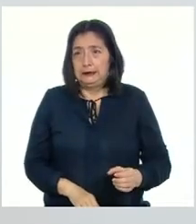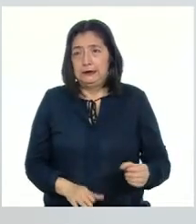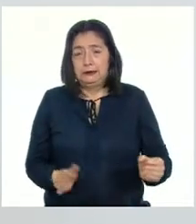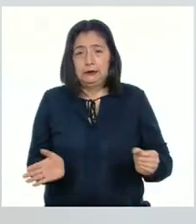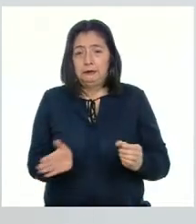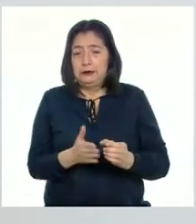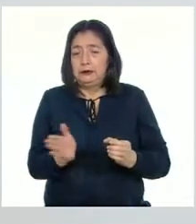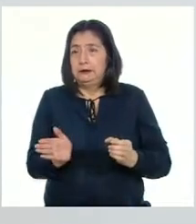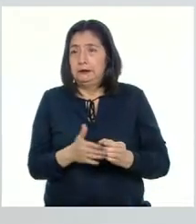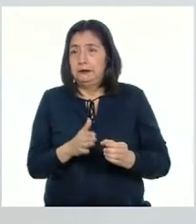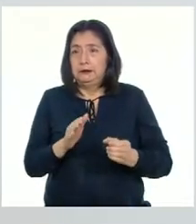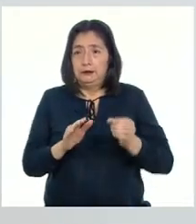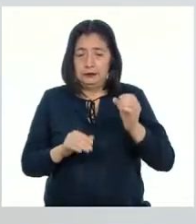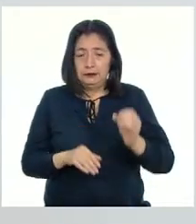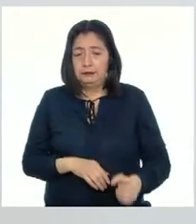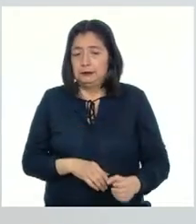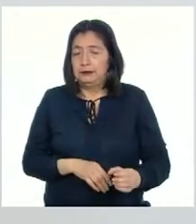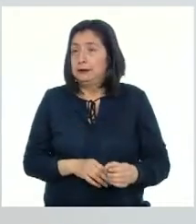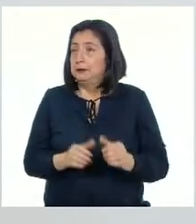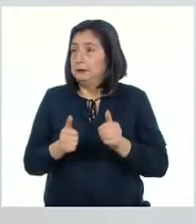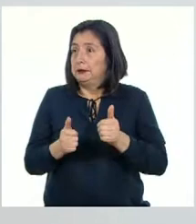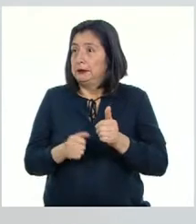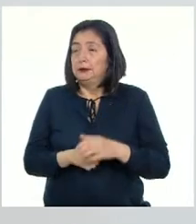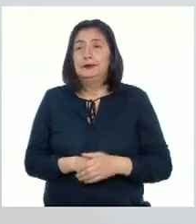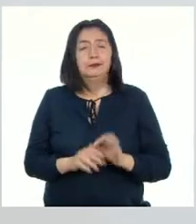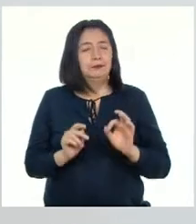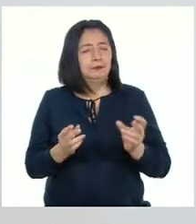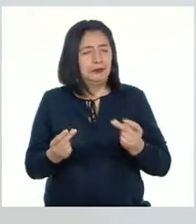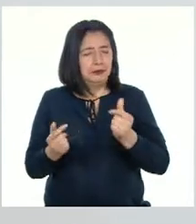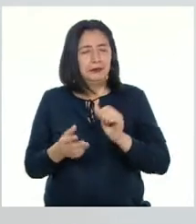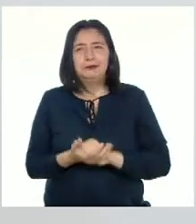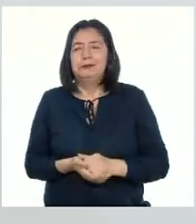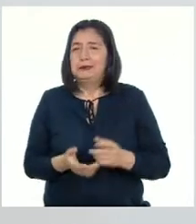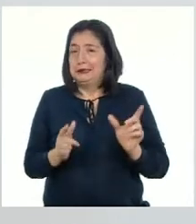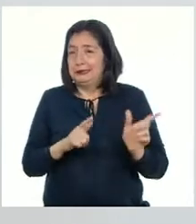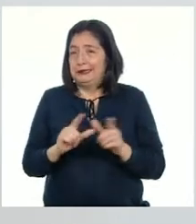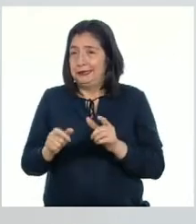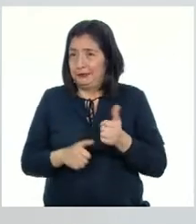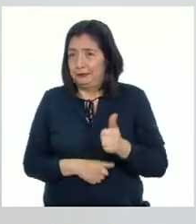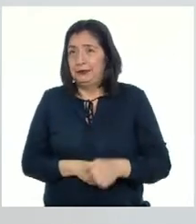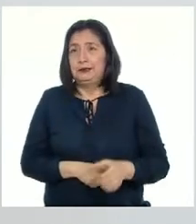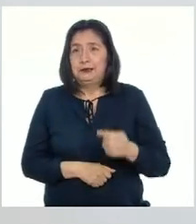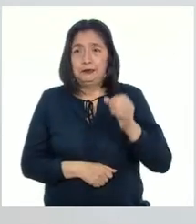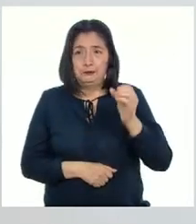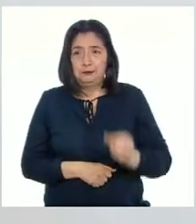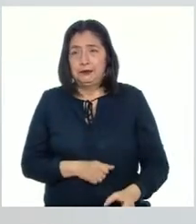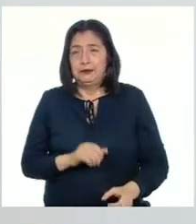costado y a la mesa ¡Muy bien! Un poquito más rápido ¡Listos! ¡Va!